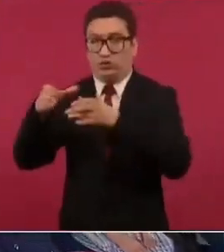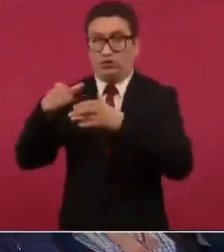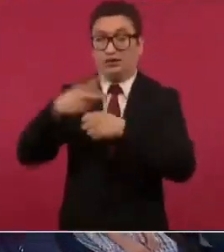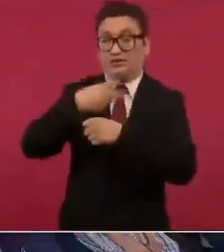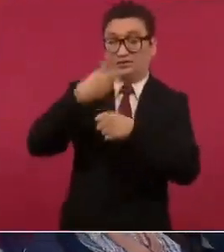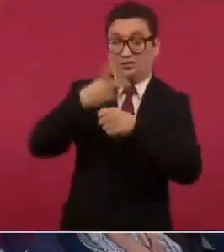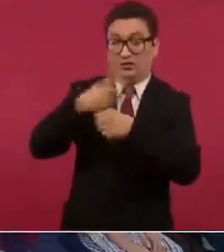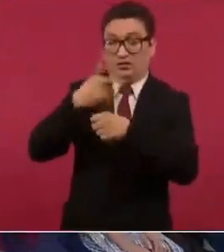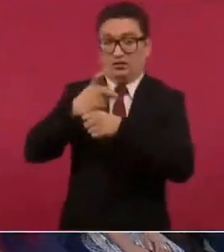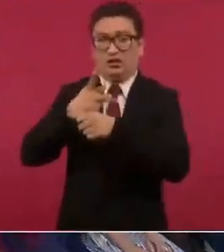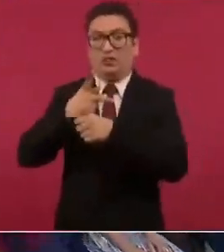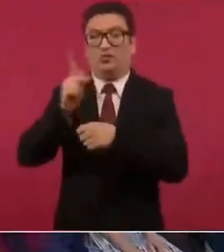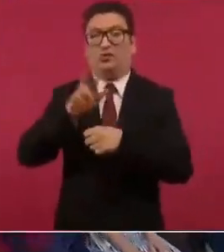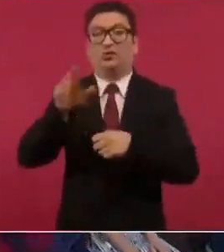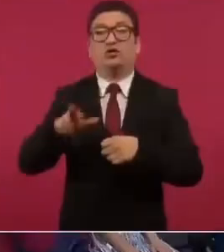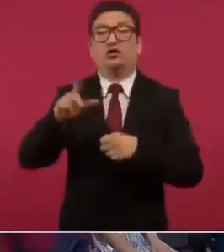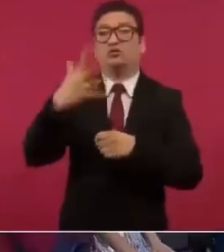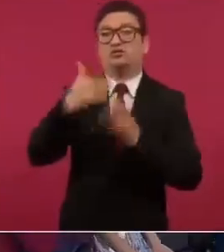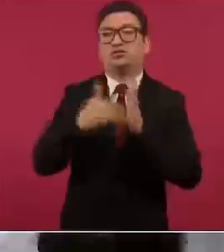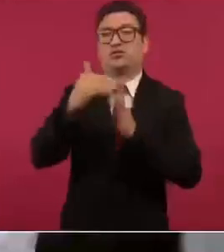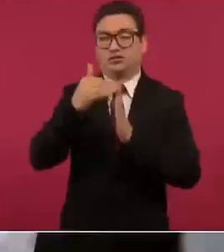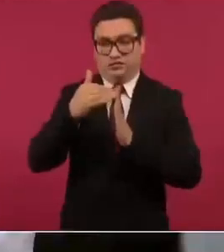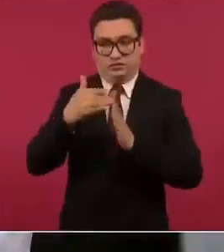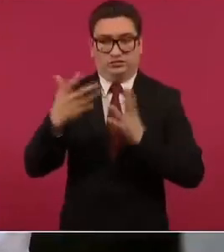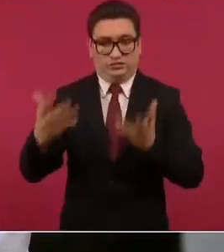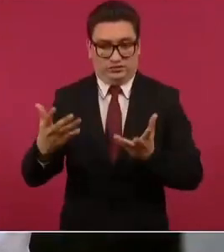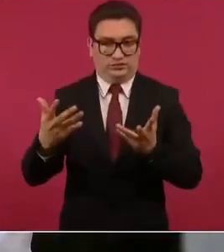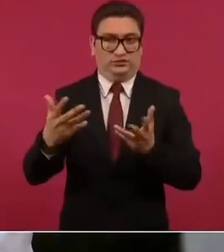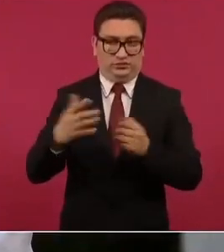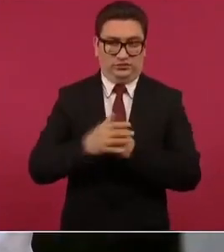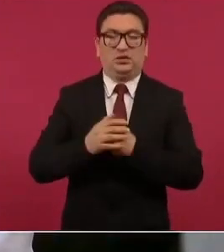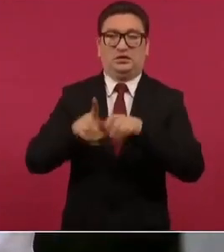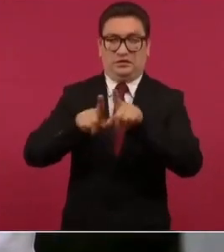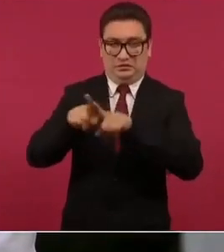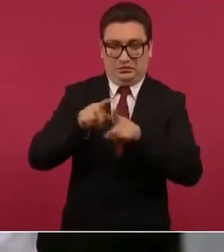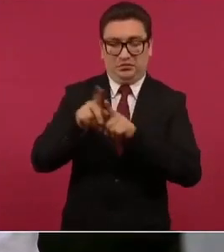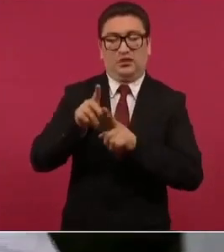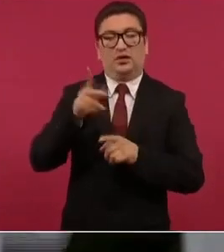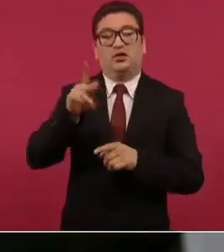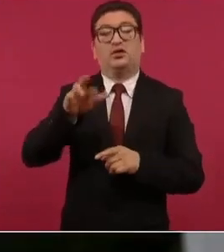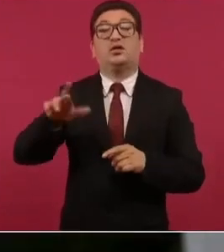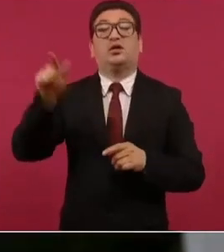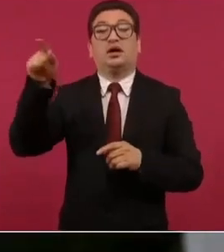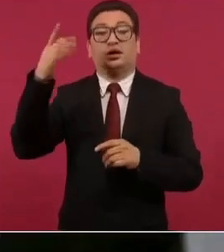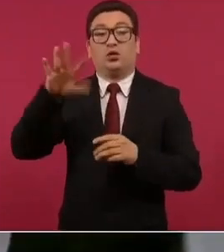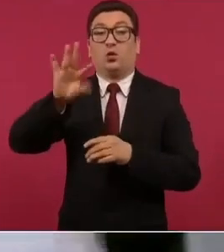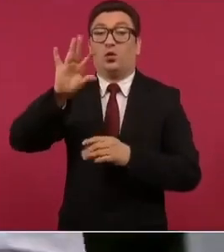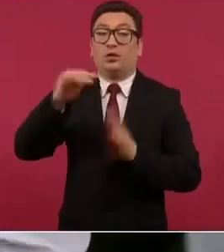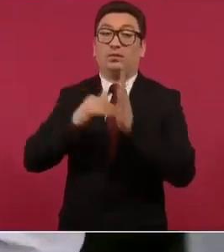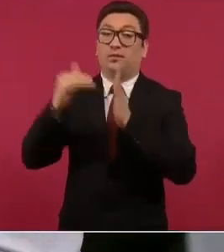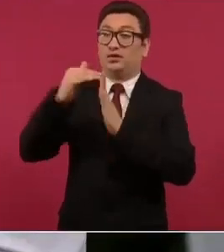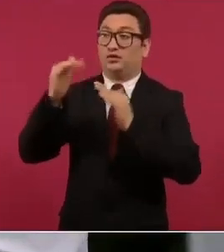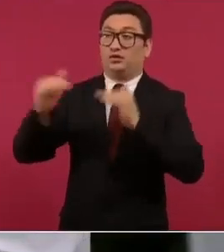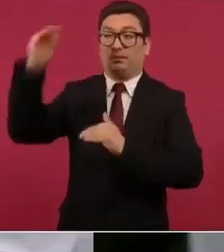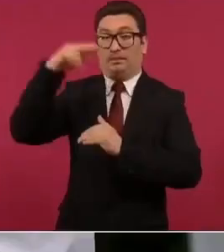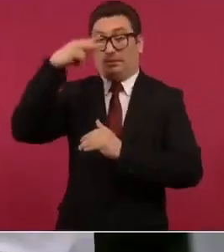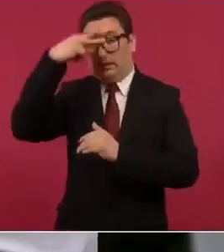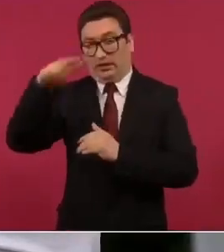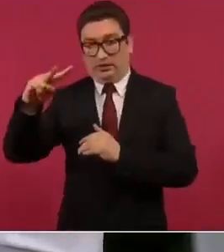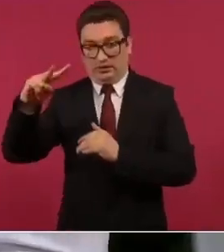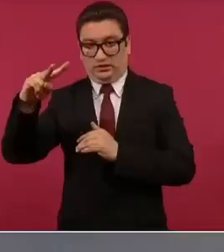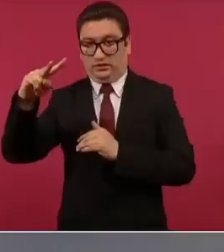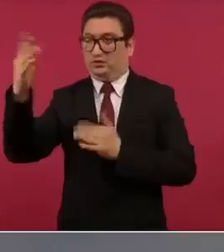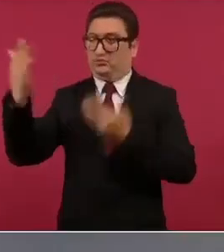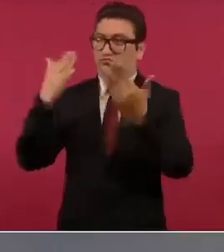5 millones nuestros hermanos puertorriqueños de 40 a